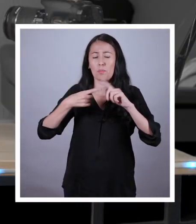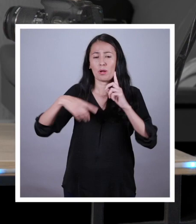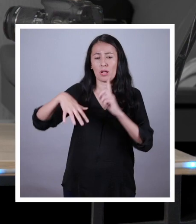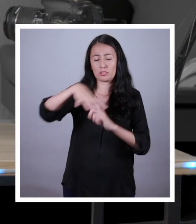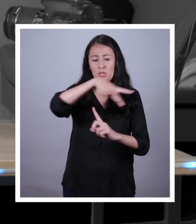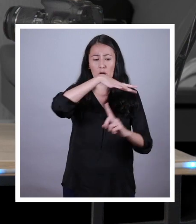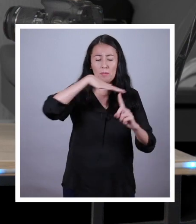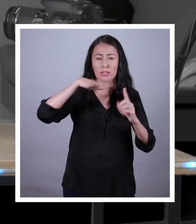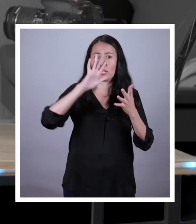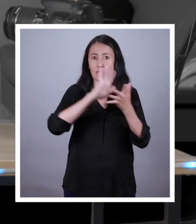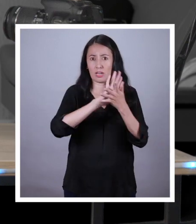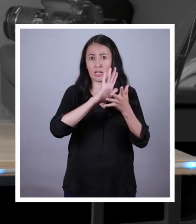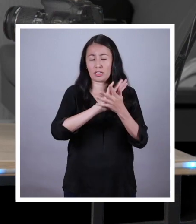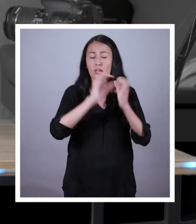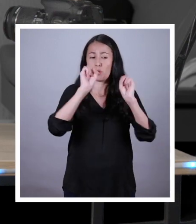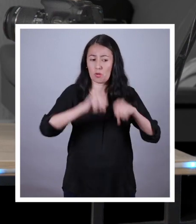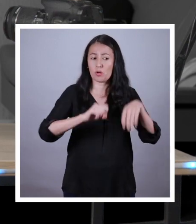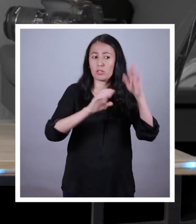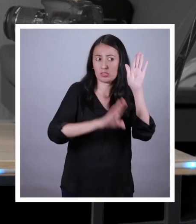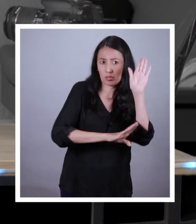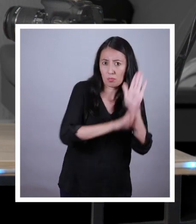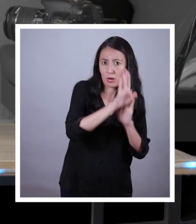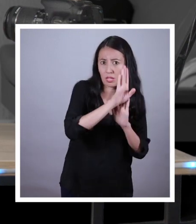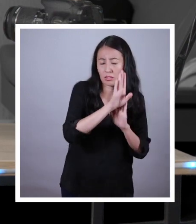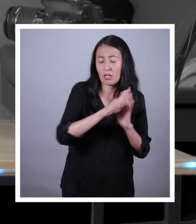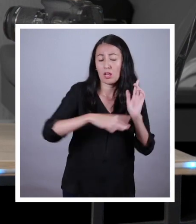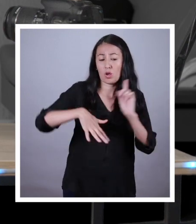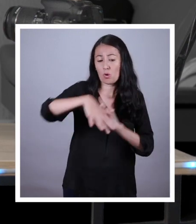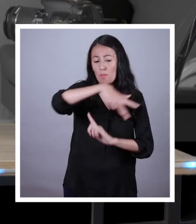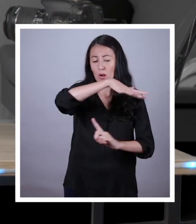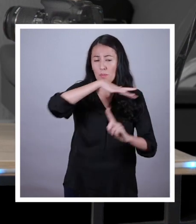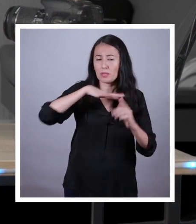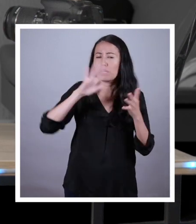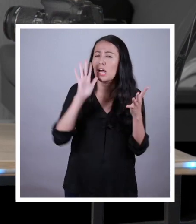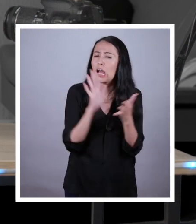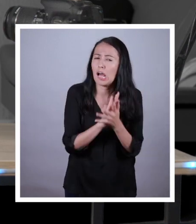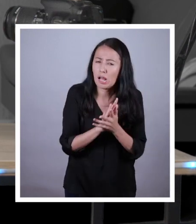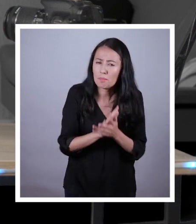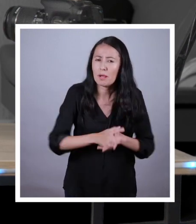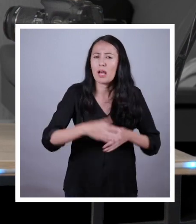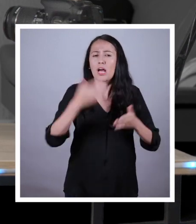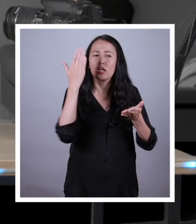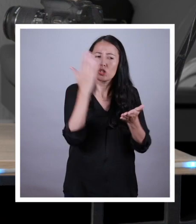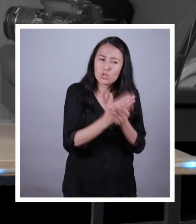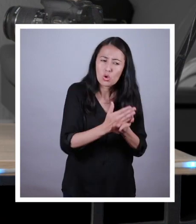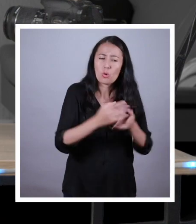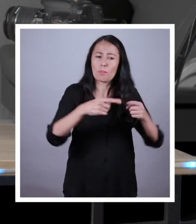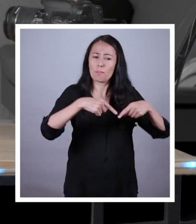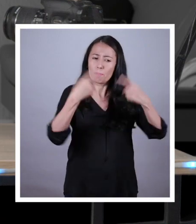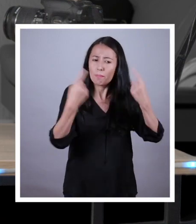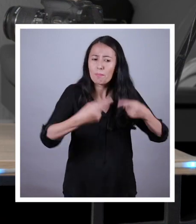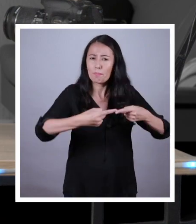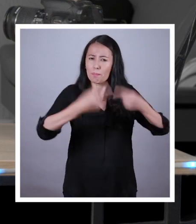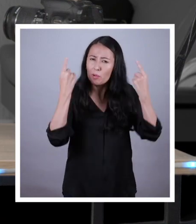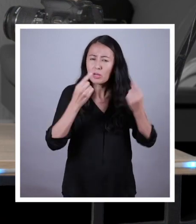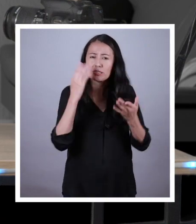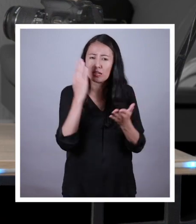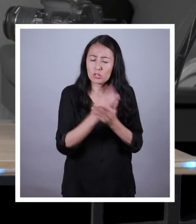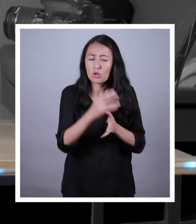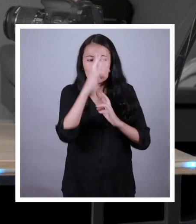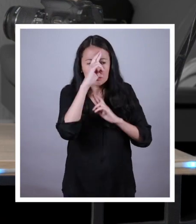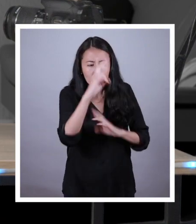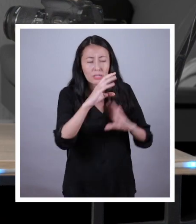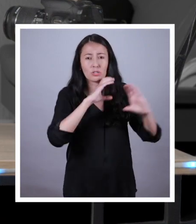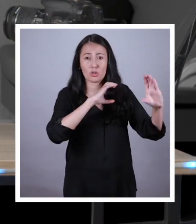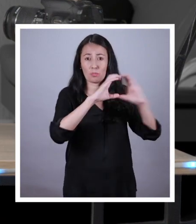sano es ideal para poder crecer mejor Es decir, un ambiente de calma, sin violencia, un ambiente de amor y comunicación y respeto